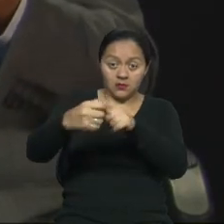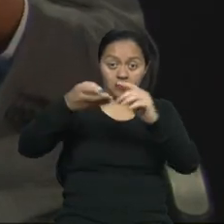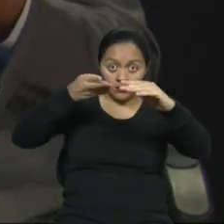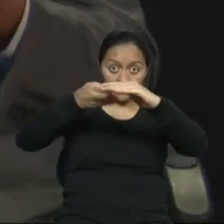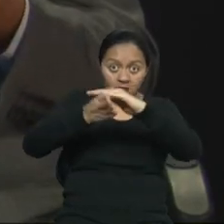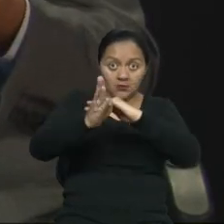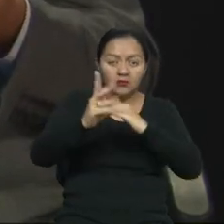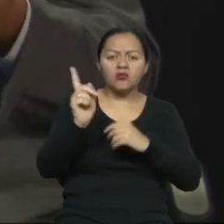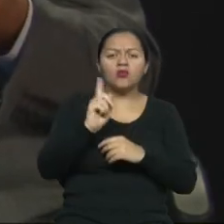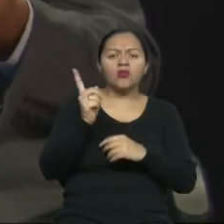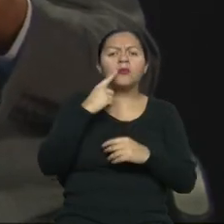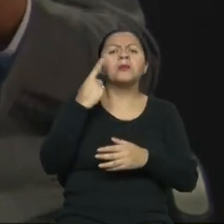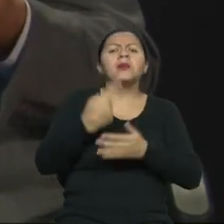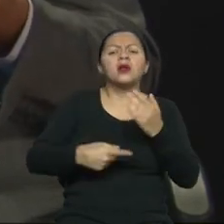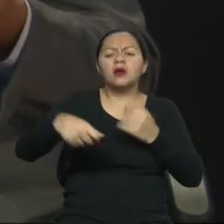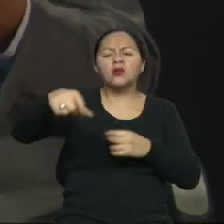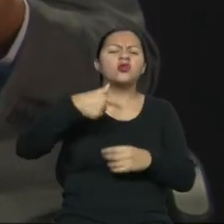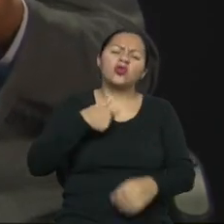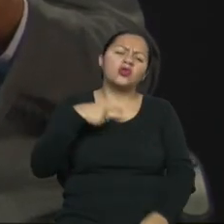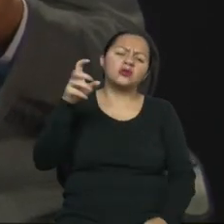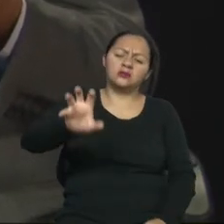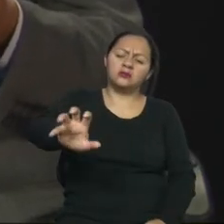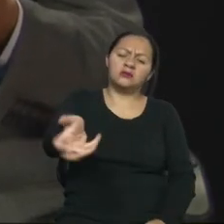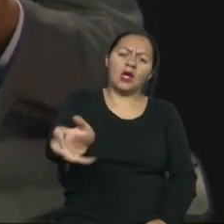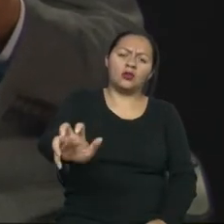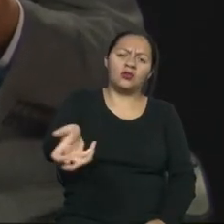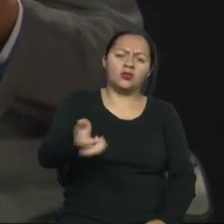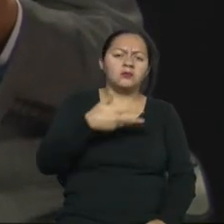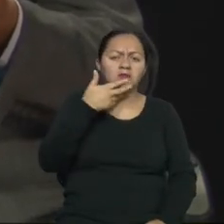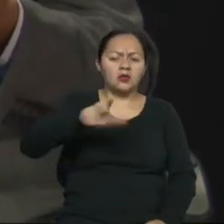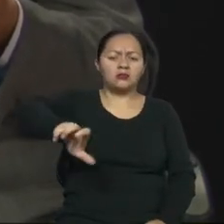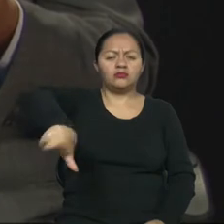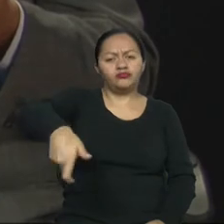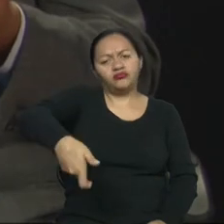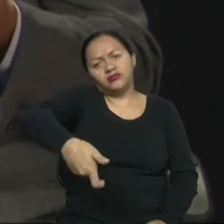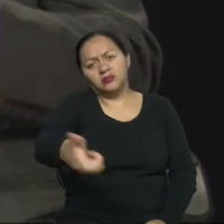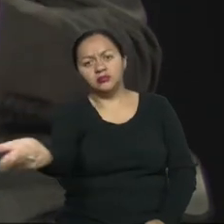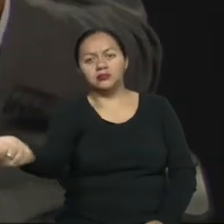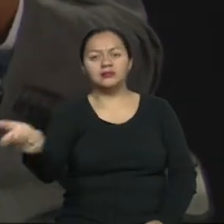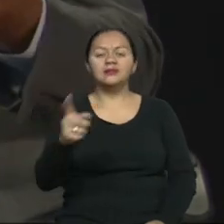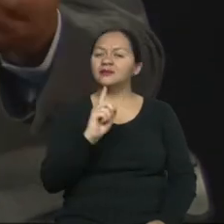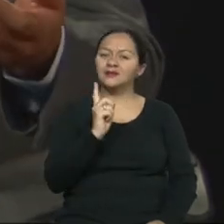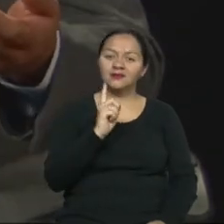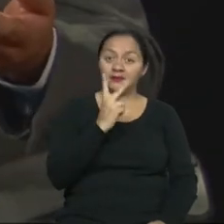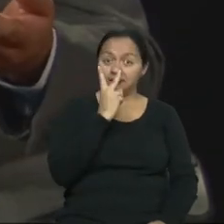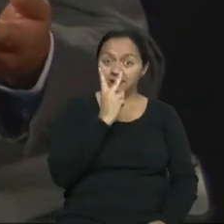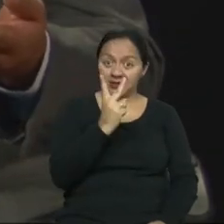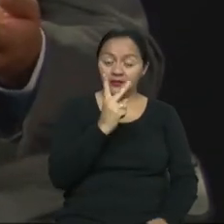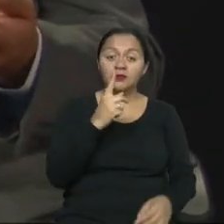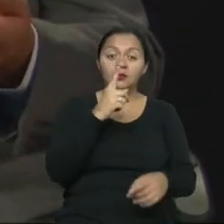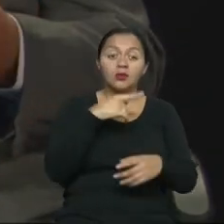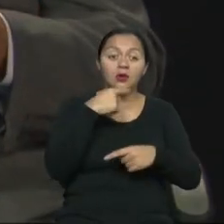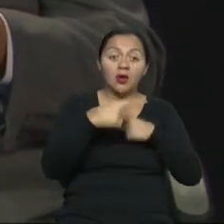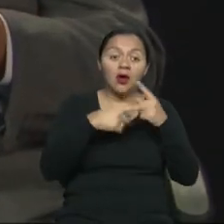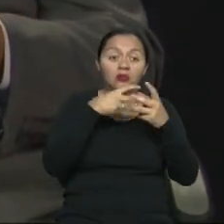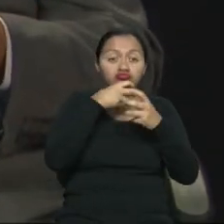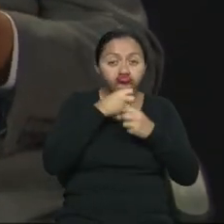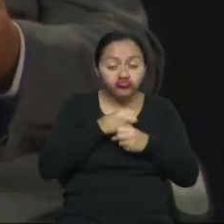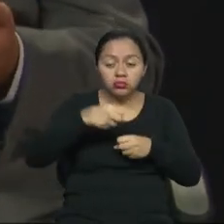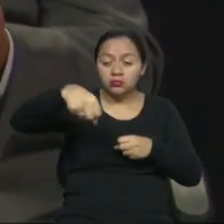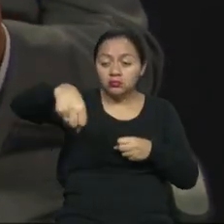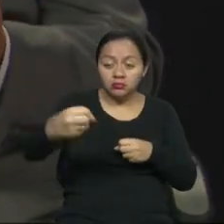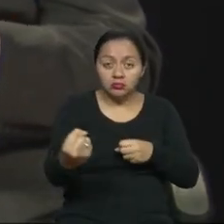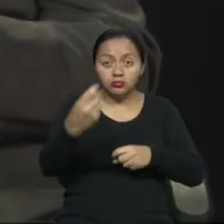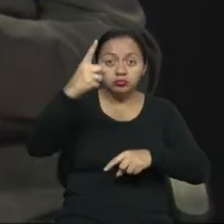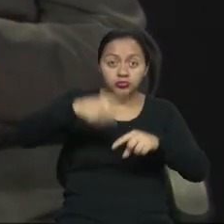tenga algún tipo de deficiencia o movilidad restringida en sus manos, es imprescindible. Por eso,